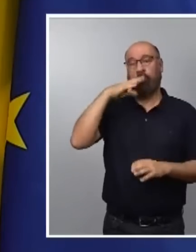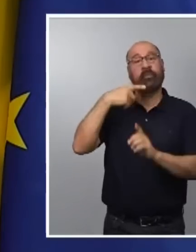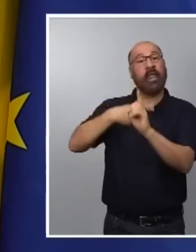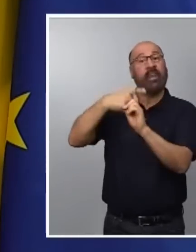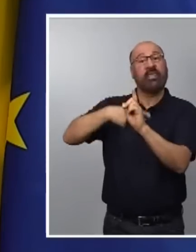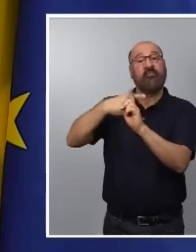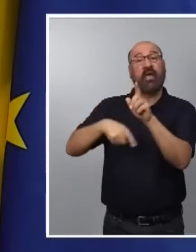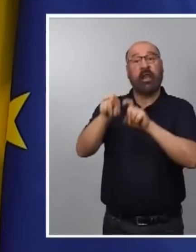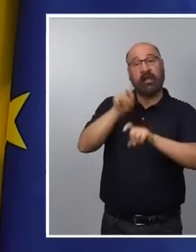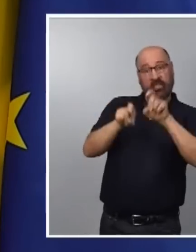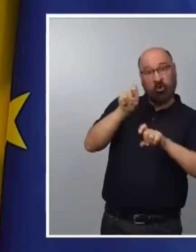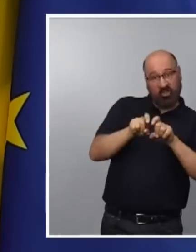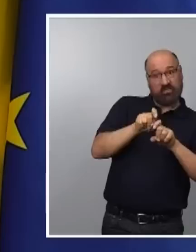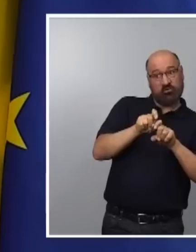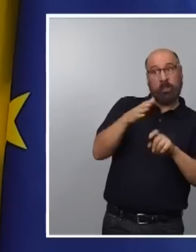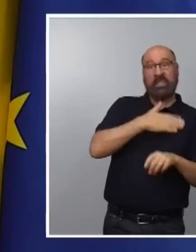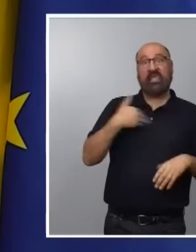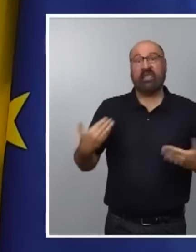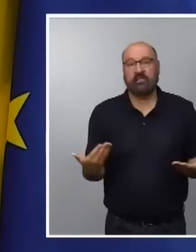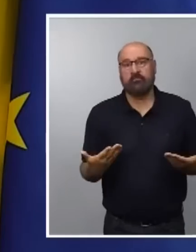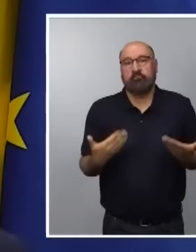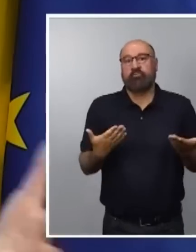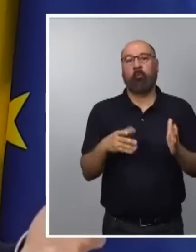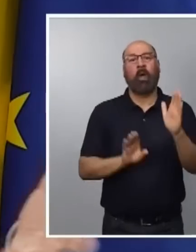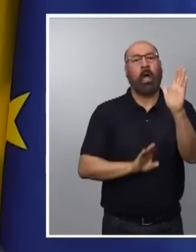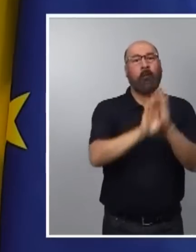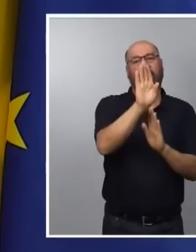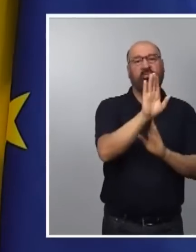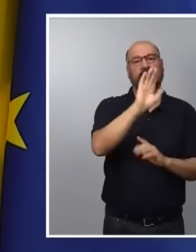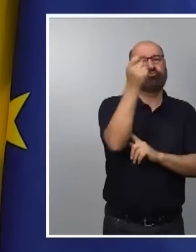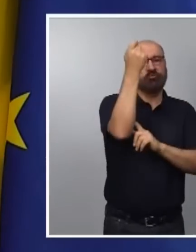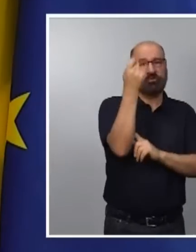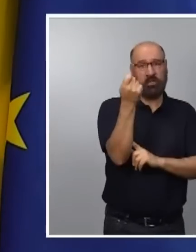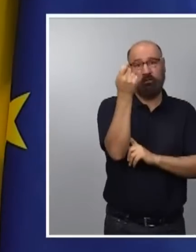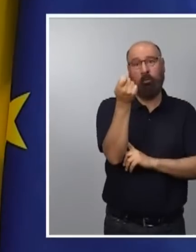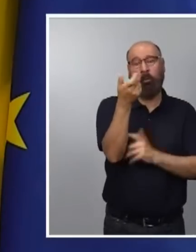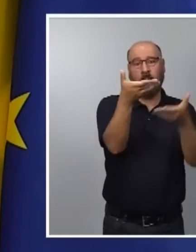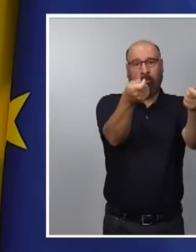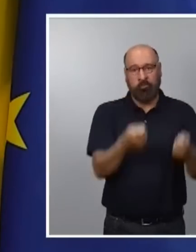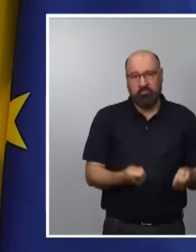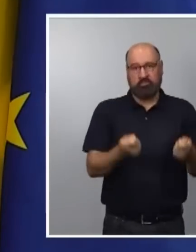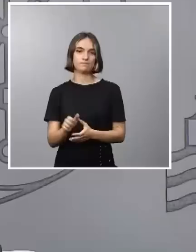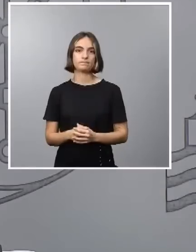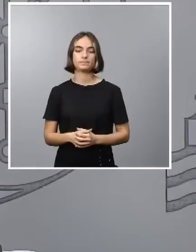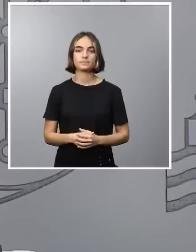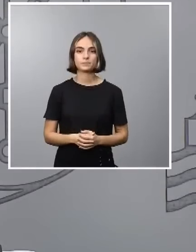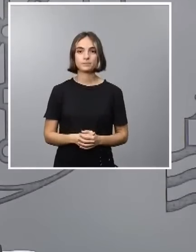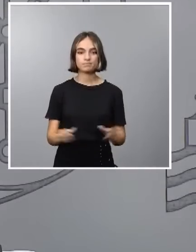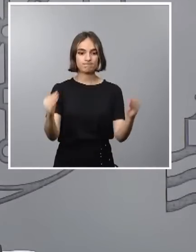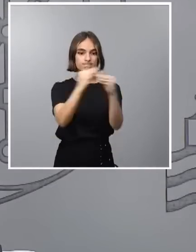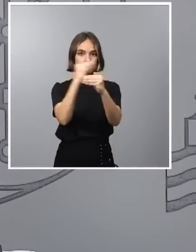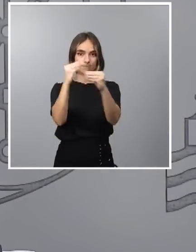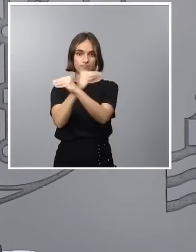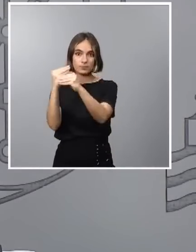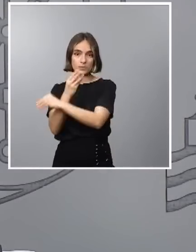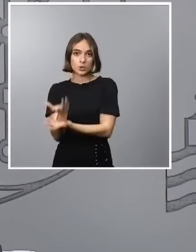que hemos llevado a cabo durante esta legislatura que el señor Feijóo pretendería en el caso de resultar elegido. Y lo que se ha puesto en